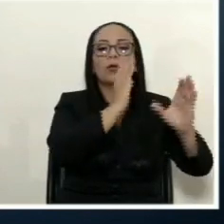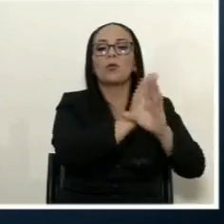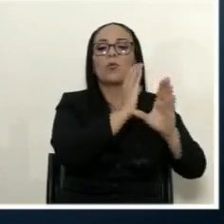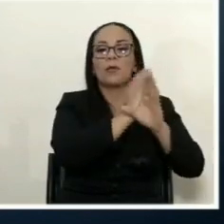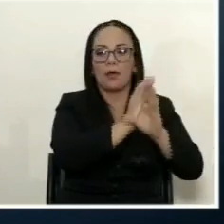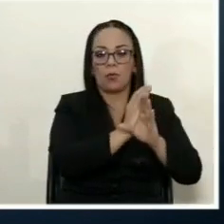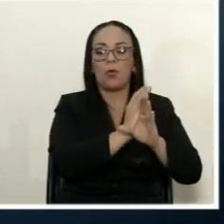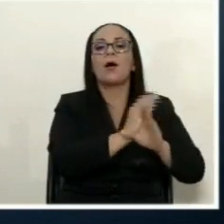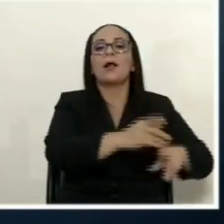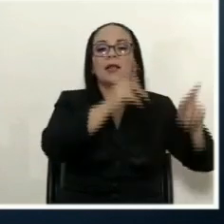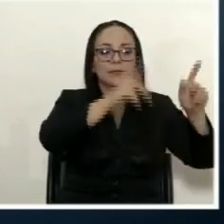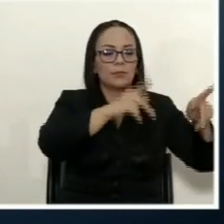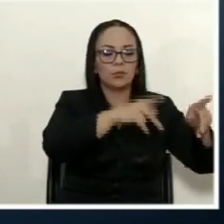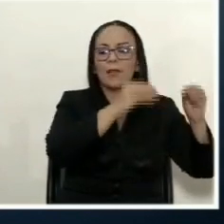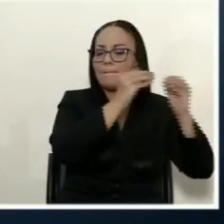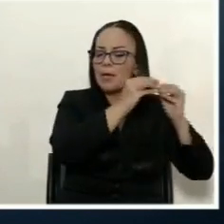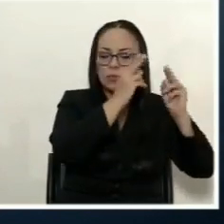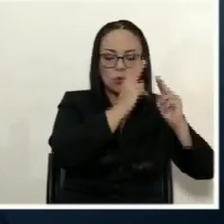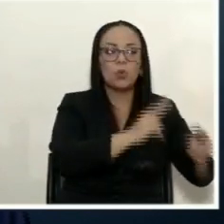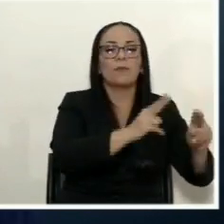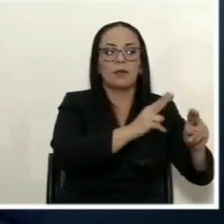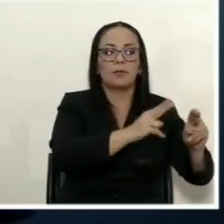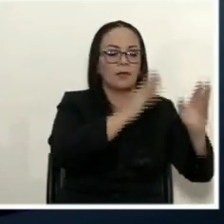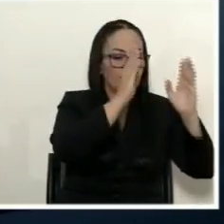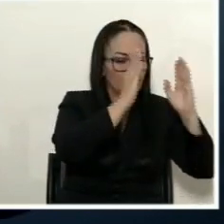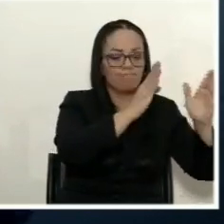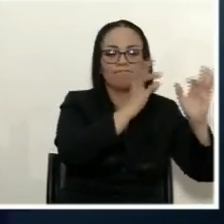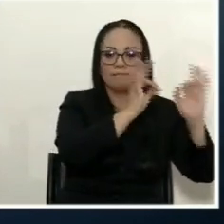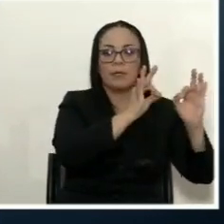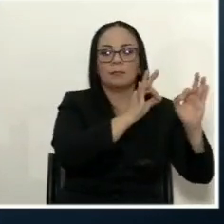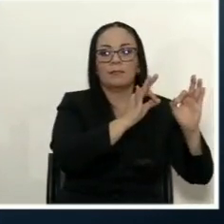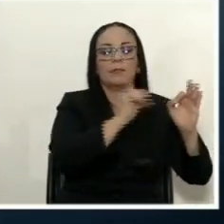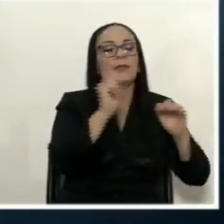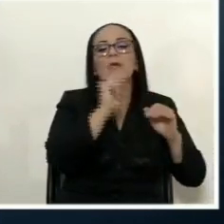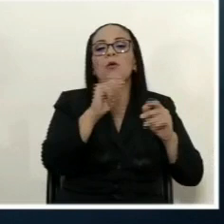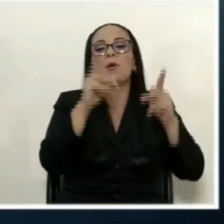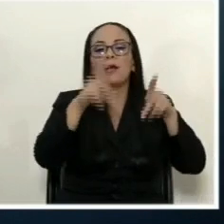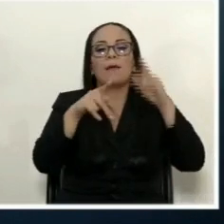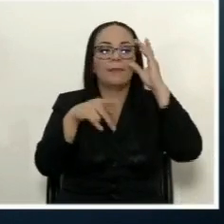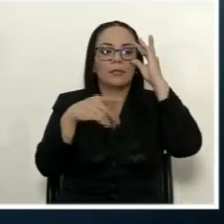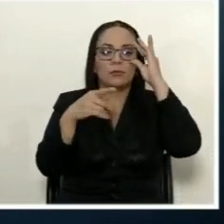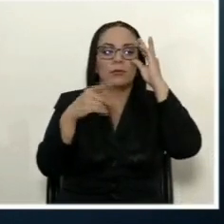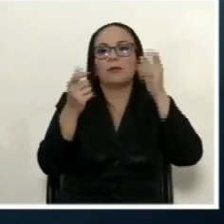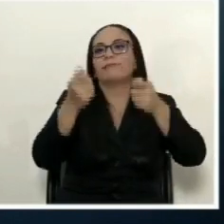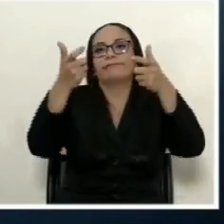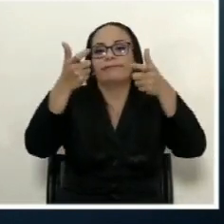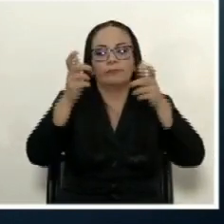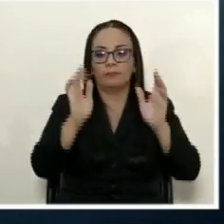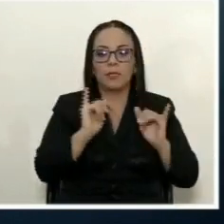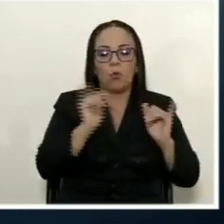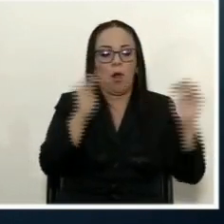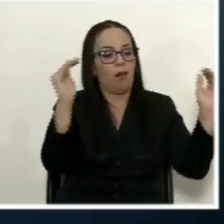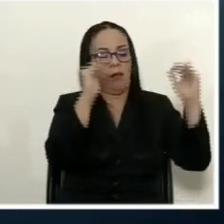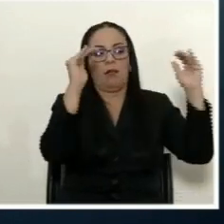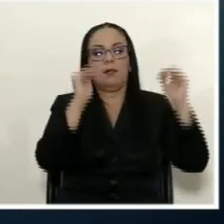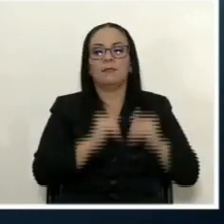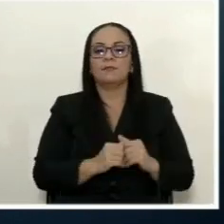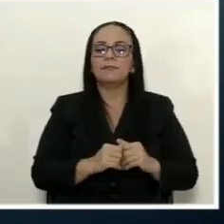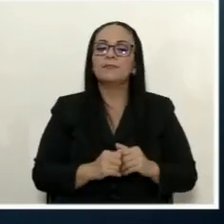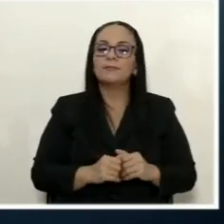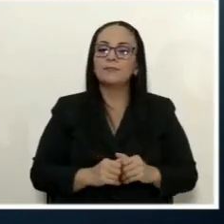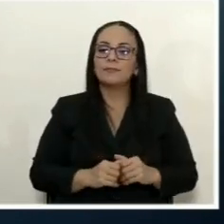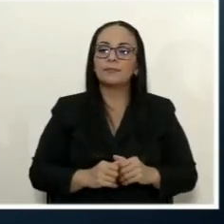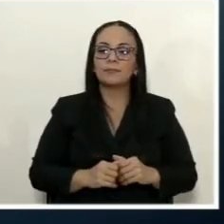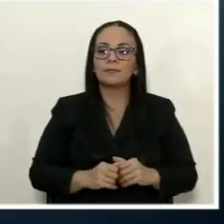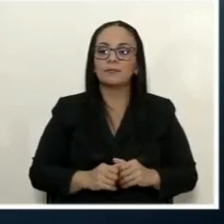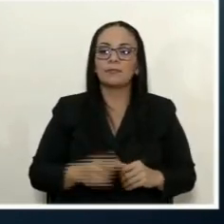persona más humilde y el que tenga la mayor cantidad de recursos. No somos